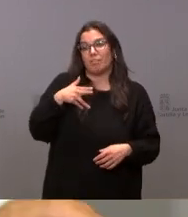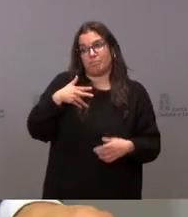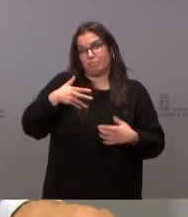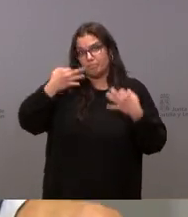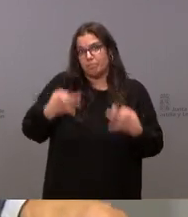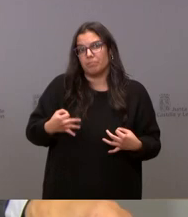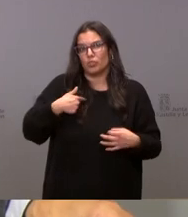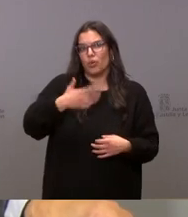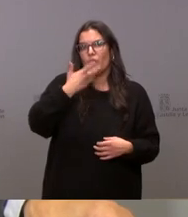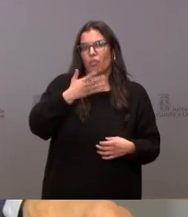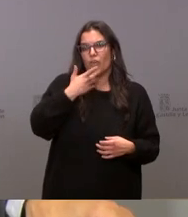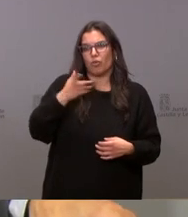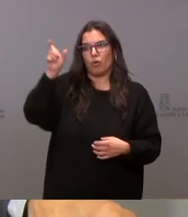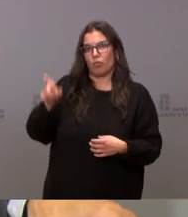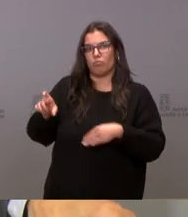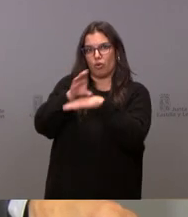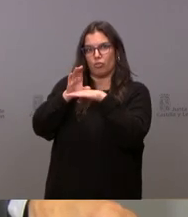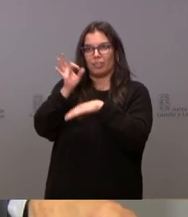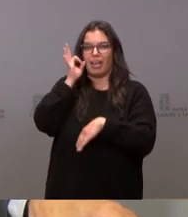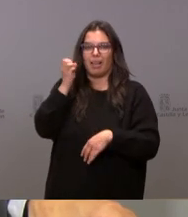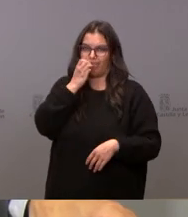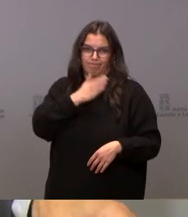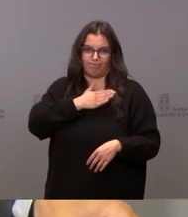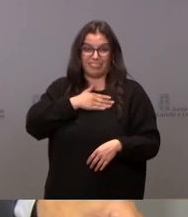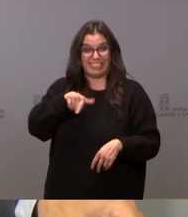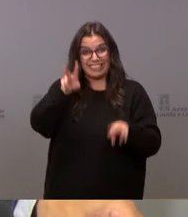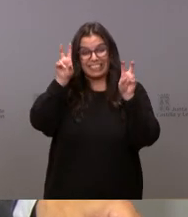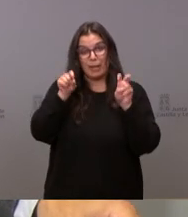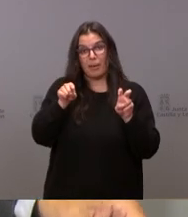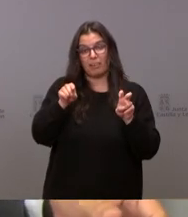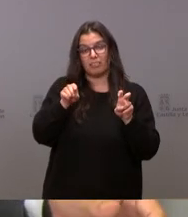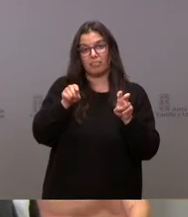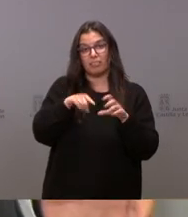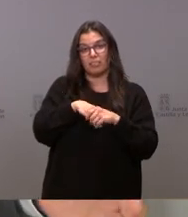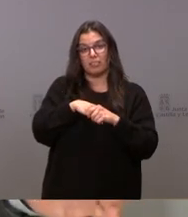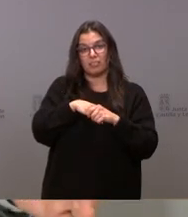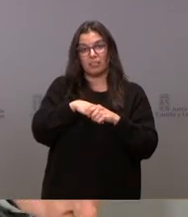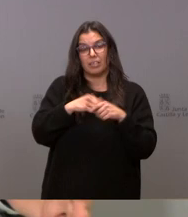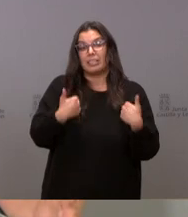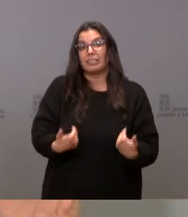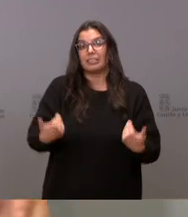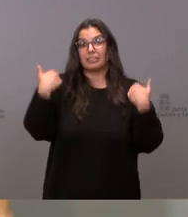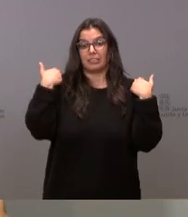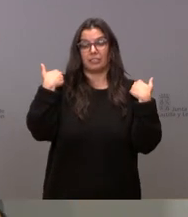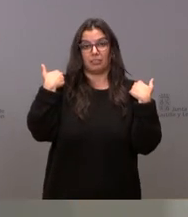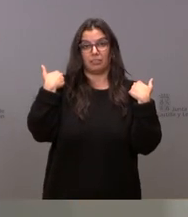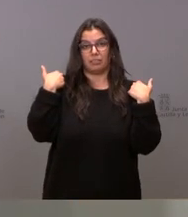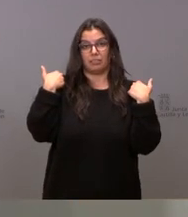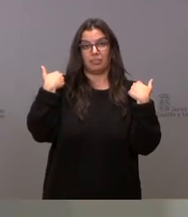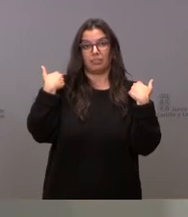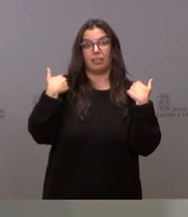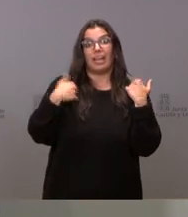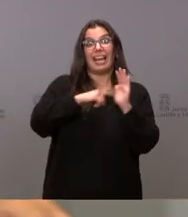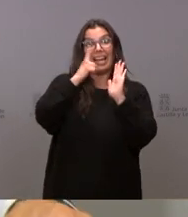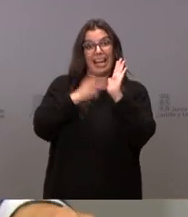conozco bien la bondad de la consejera en que este es un asunto que compete normativamente a la consejería de